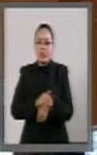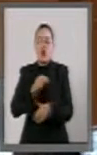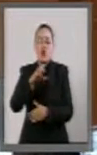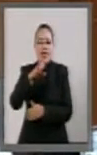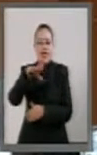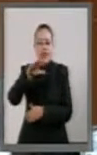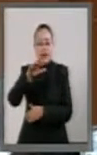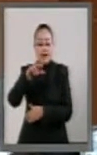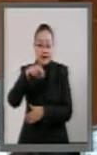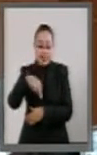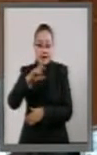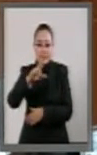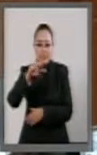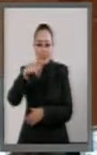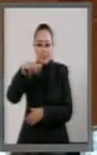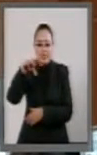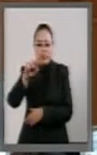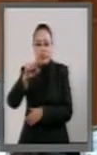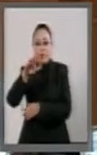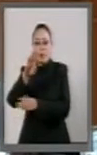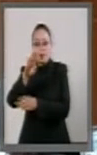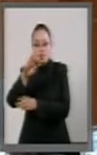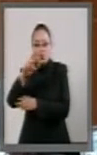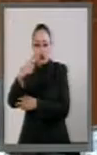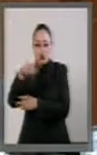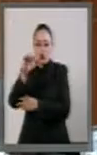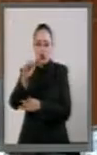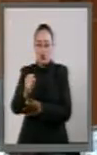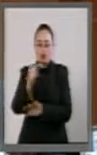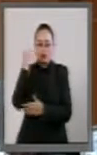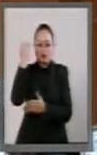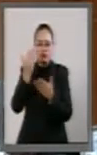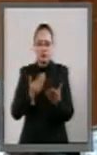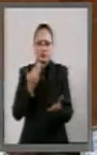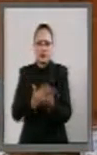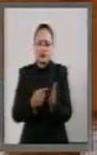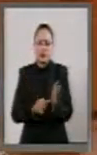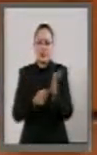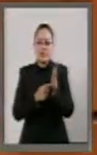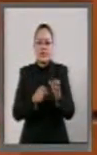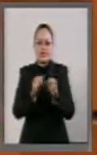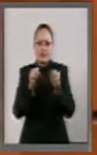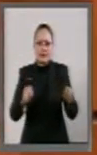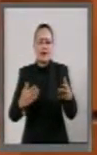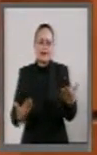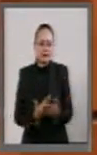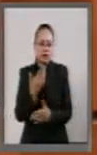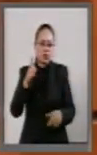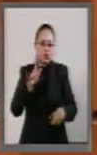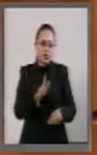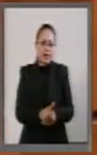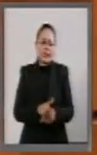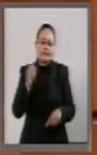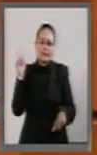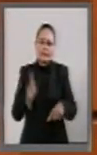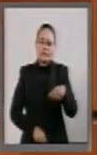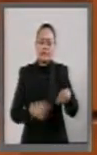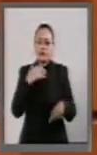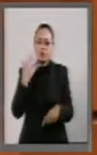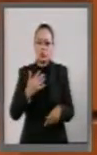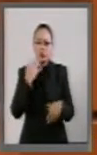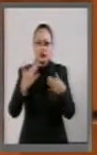Enrique Burgos la iniciativa de Ley General del Sistema Nacional Anticorrupción, de la Ley General de